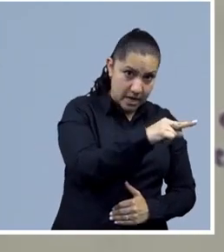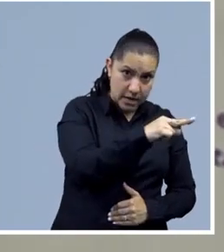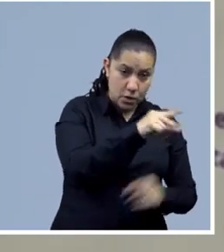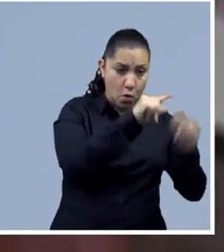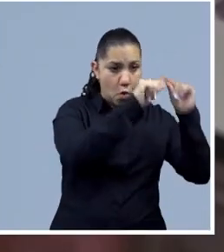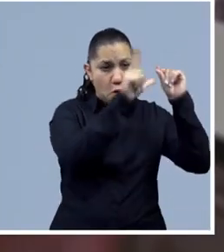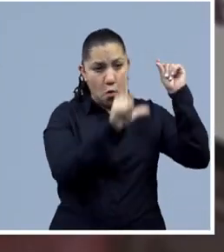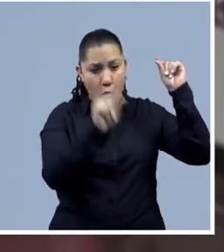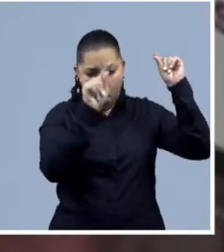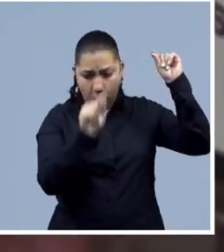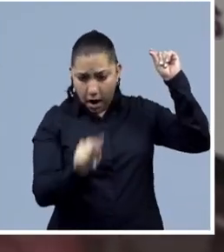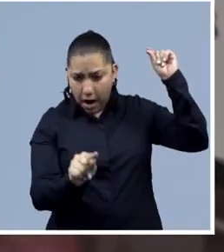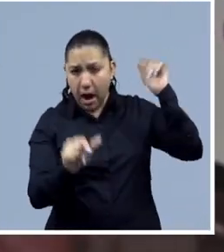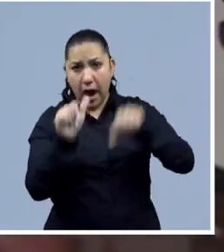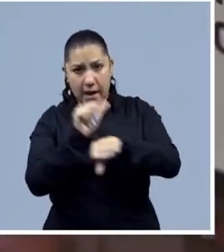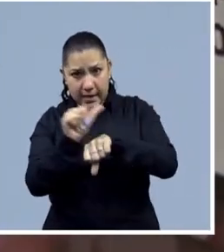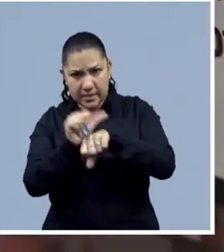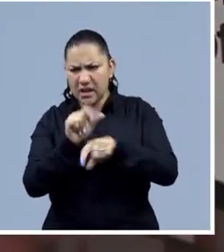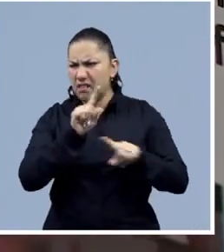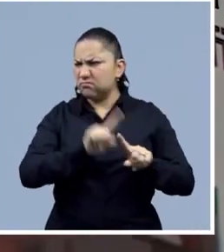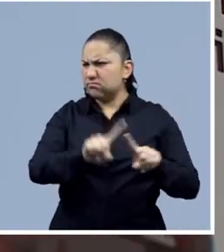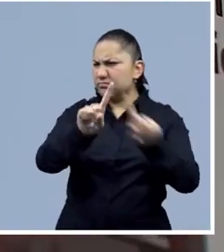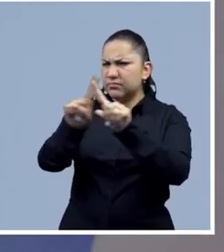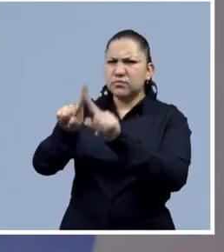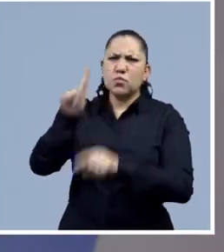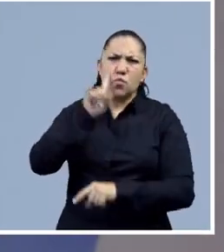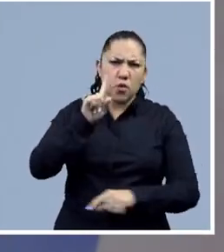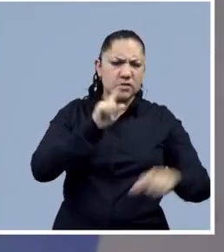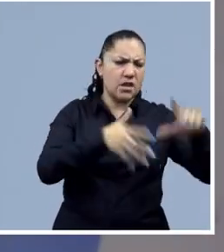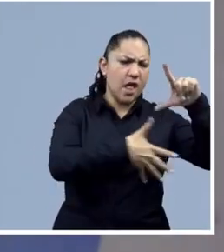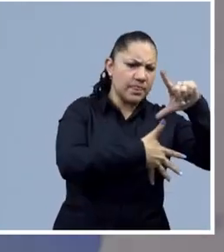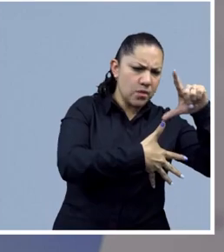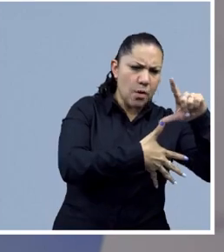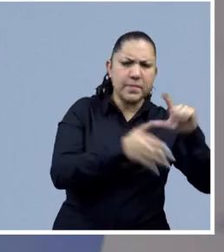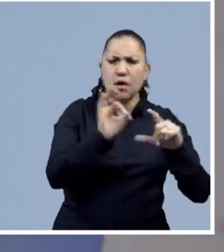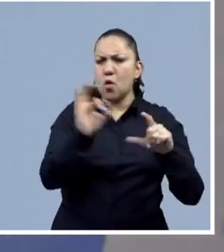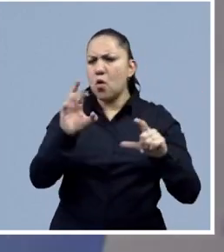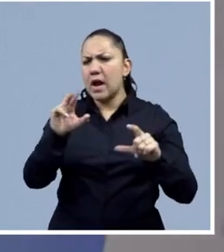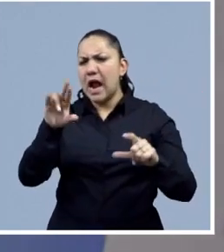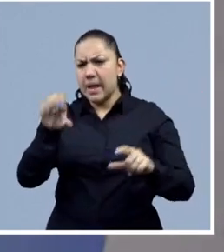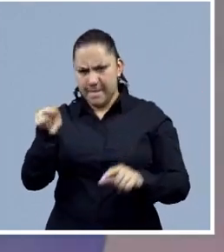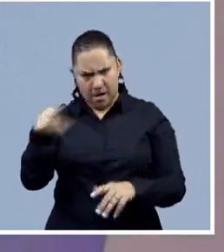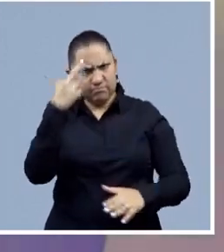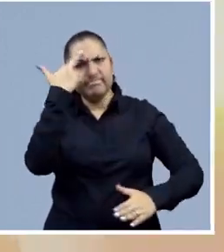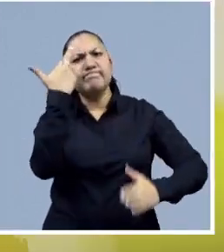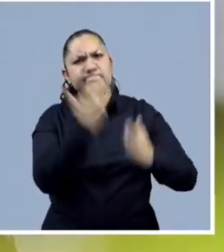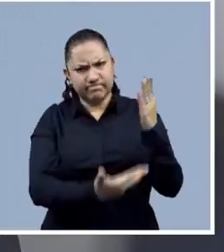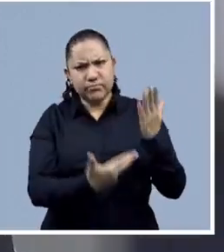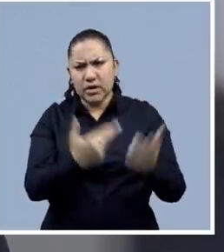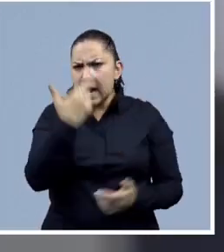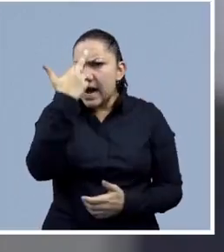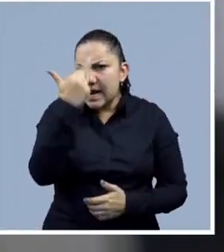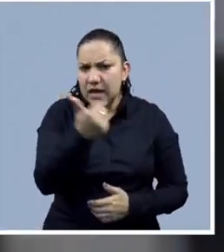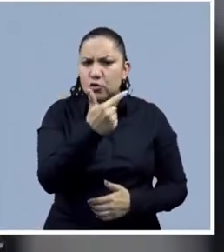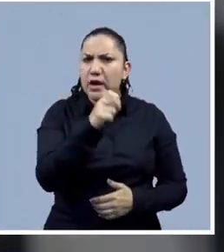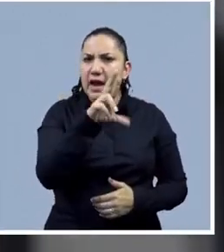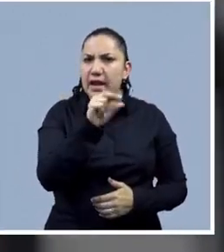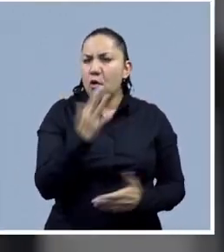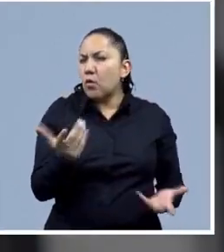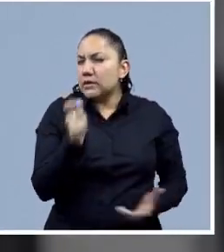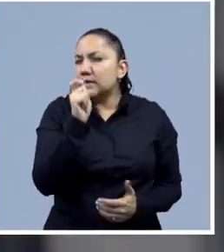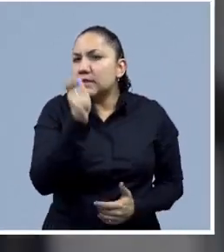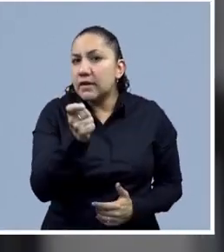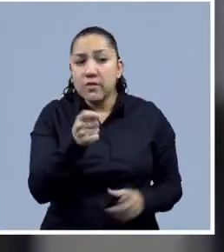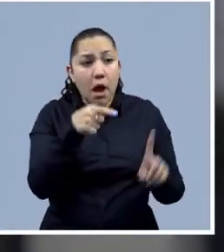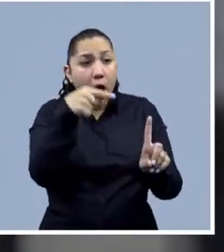De México a Argentina, miles de mujeres en América Latina y el Caribe han sido violentadas por razones de género, es decir, por el hecho